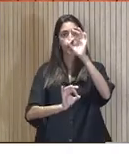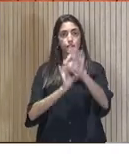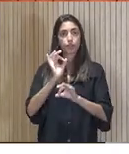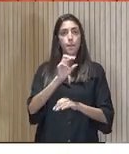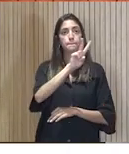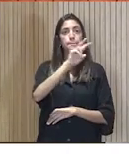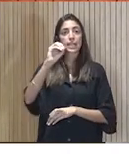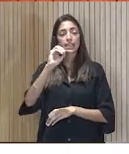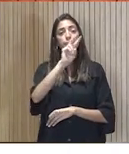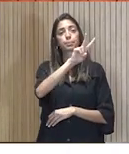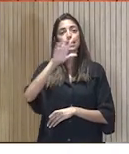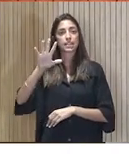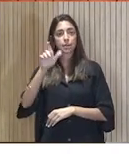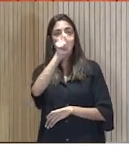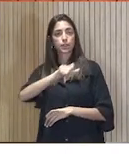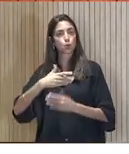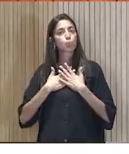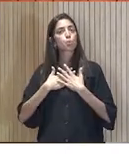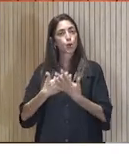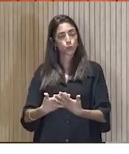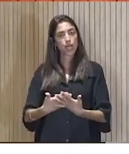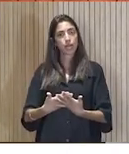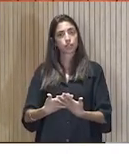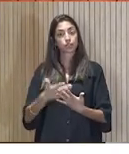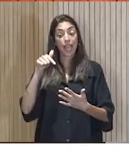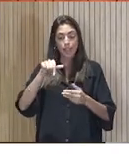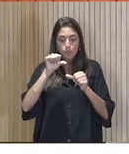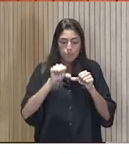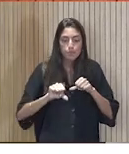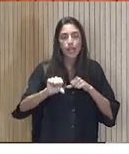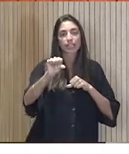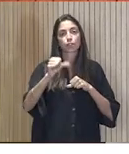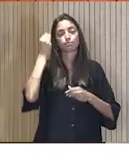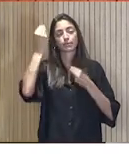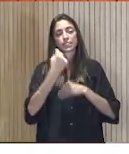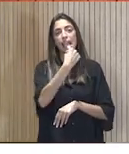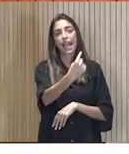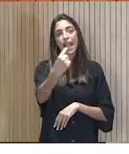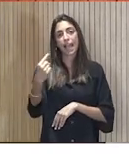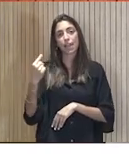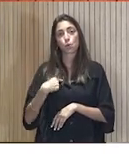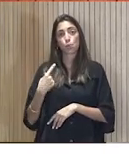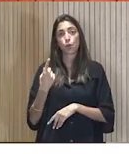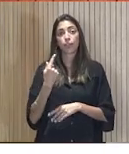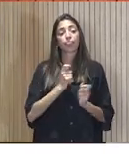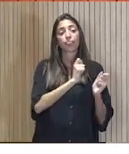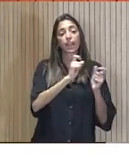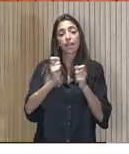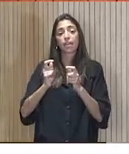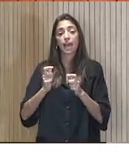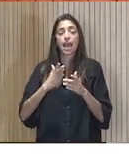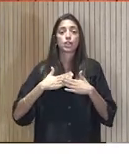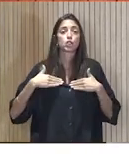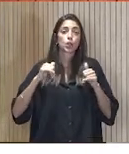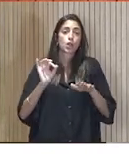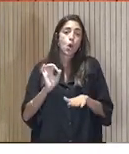personas voluntarias. A partir de ahí, creo que todos y cada uno debemos aportar lo que podemos aportar. Muchas veces es